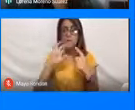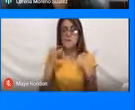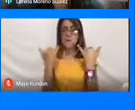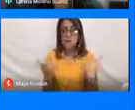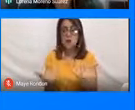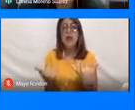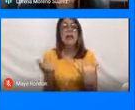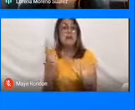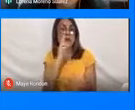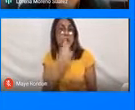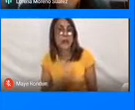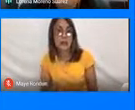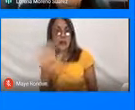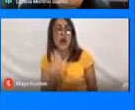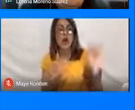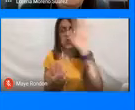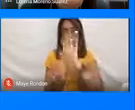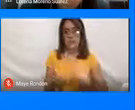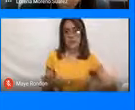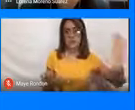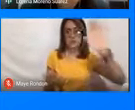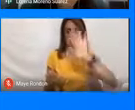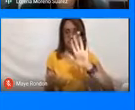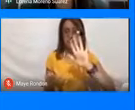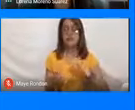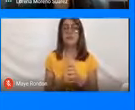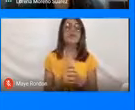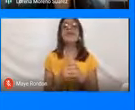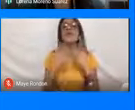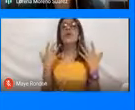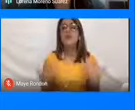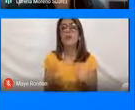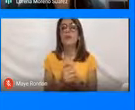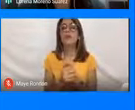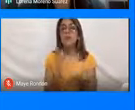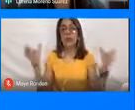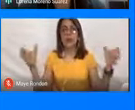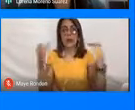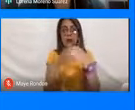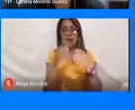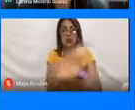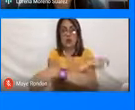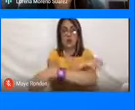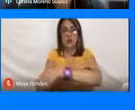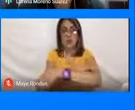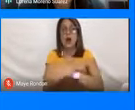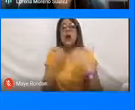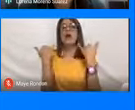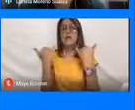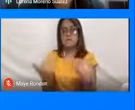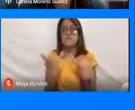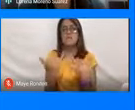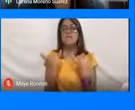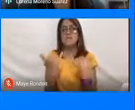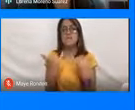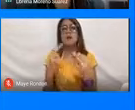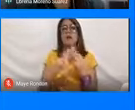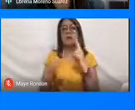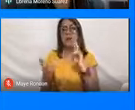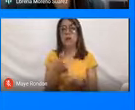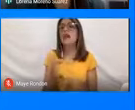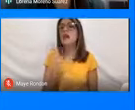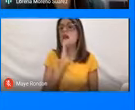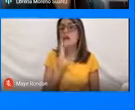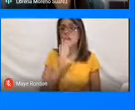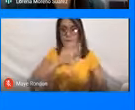ya sea nacional o departamental. Entonces, estos comités son presididos, en este caso, por el